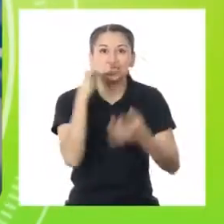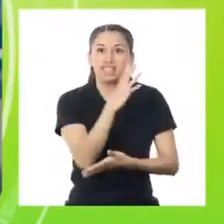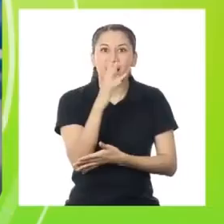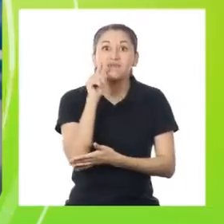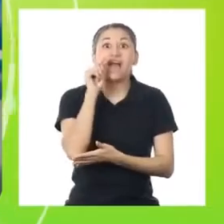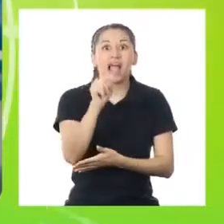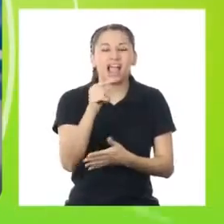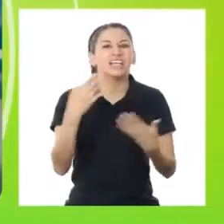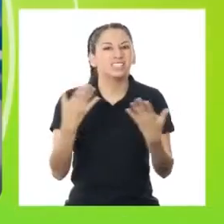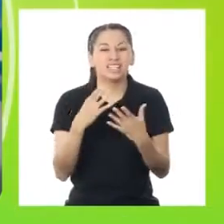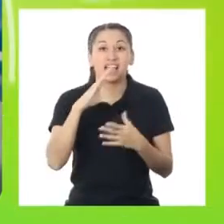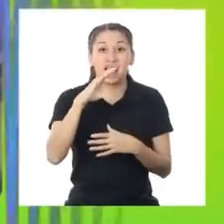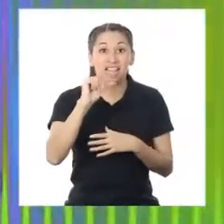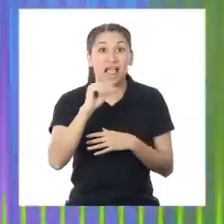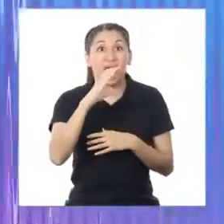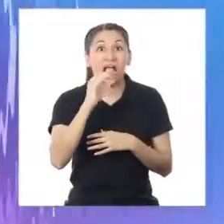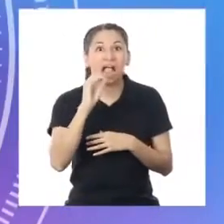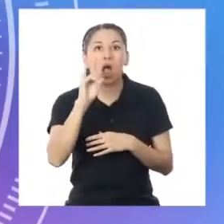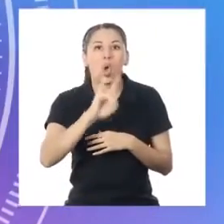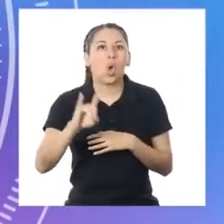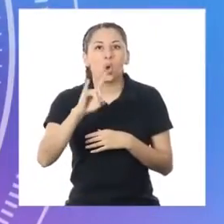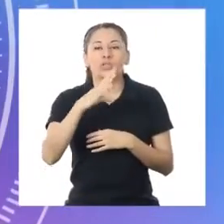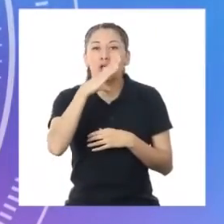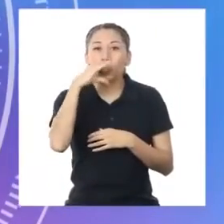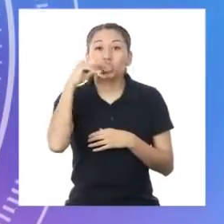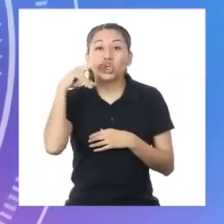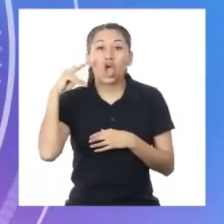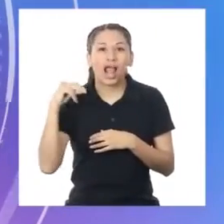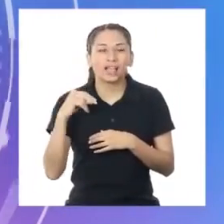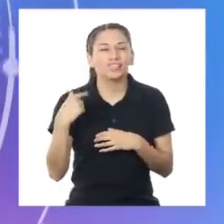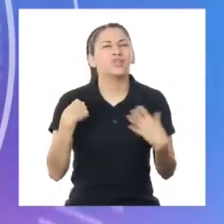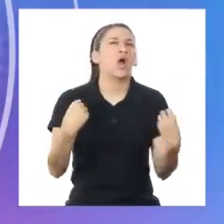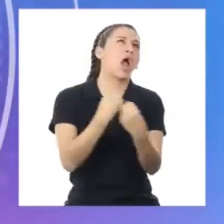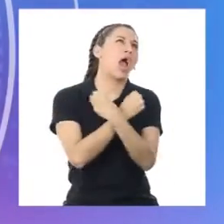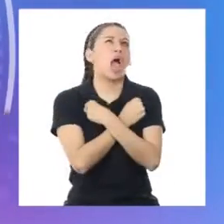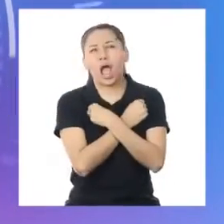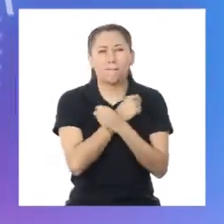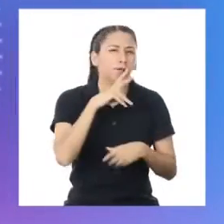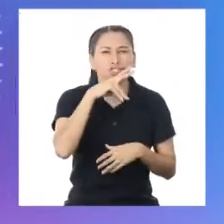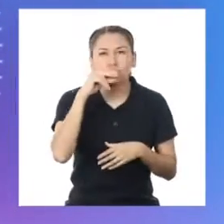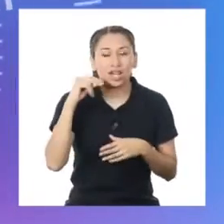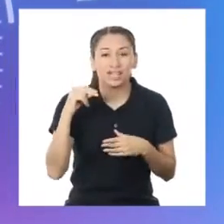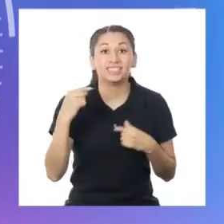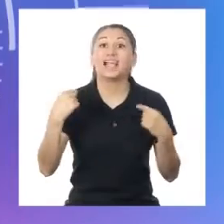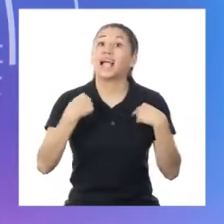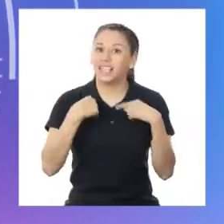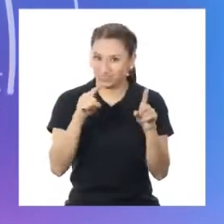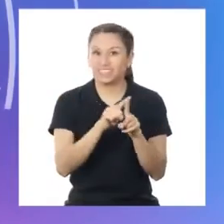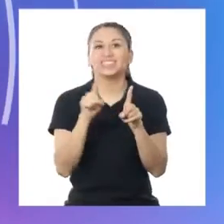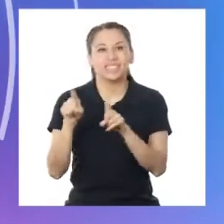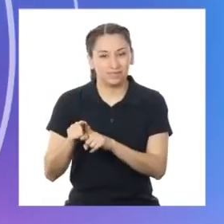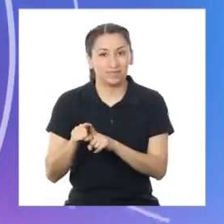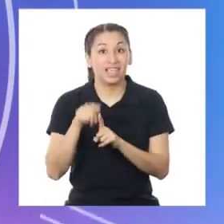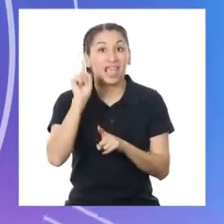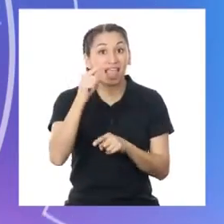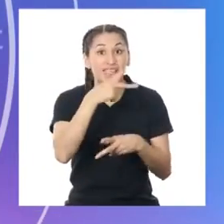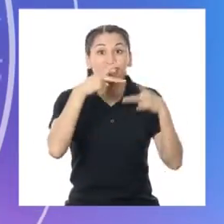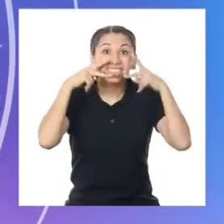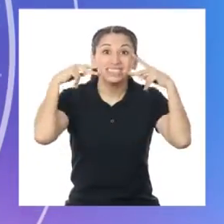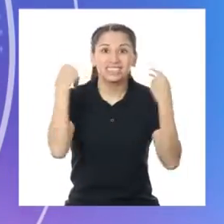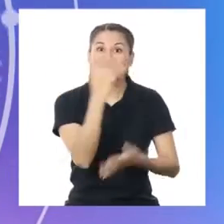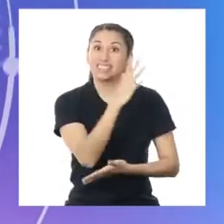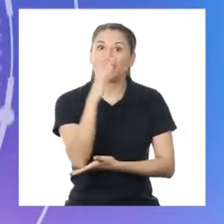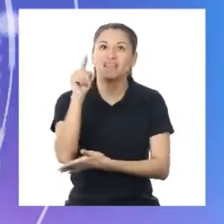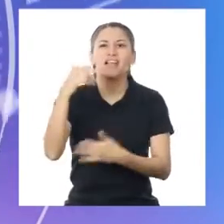fruta de la cual se hace el chocolate. ¡Me encanta el chocolate! ¡A mí también! Y en la selva se